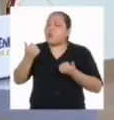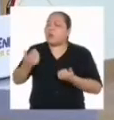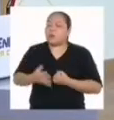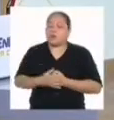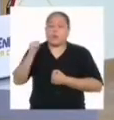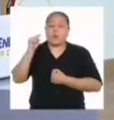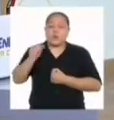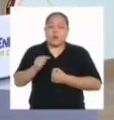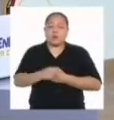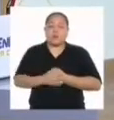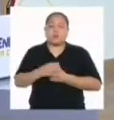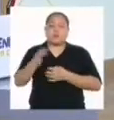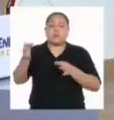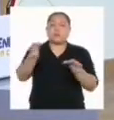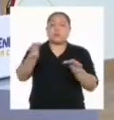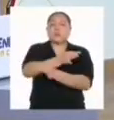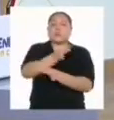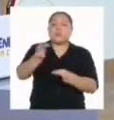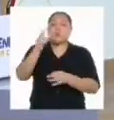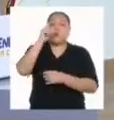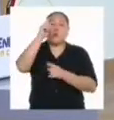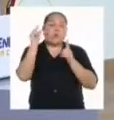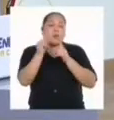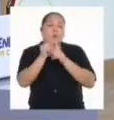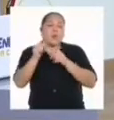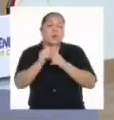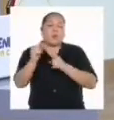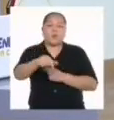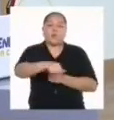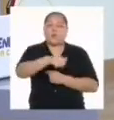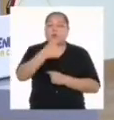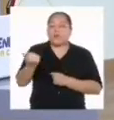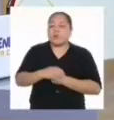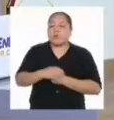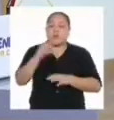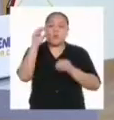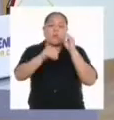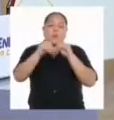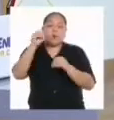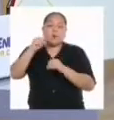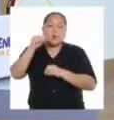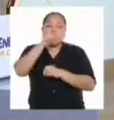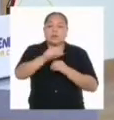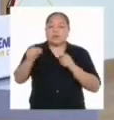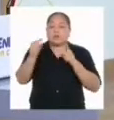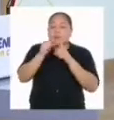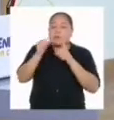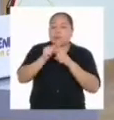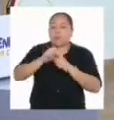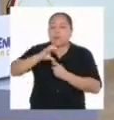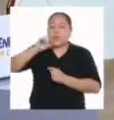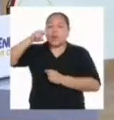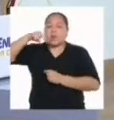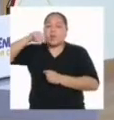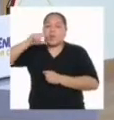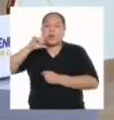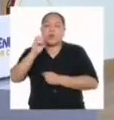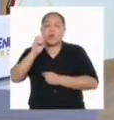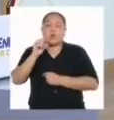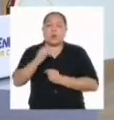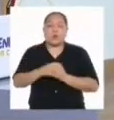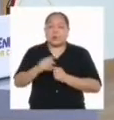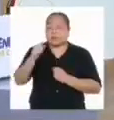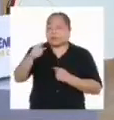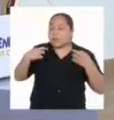metáfora implica sustituir una palabra por otra Estableciendo entre estos términos una analogía que nos permite